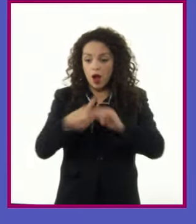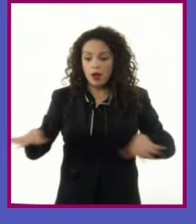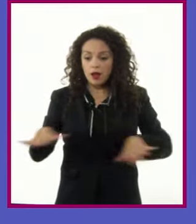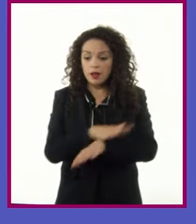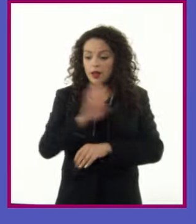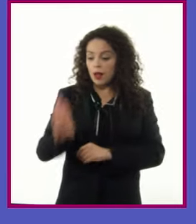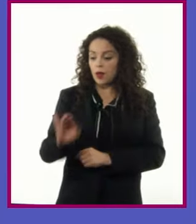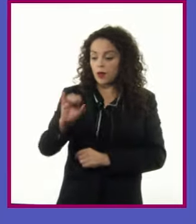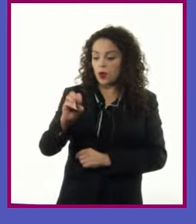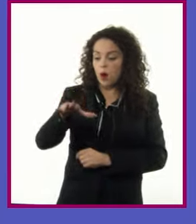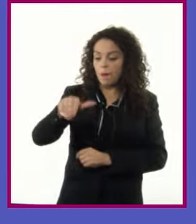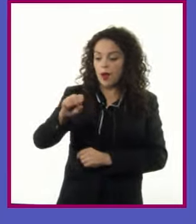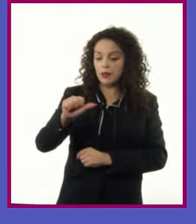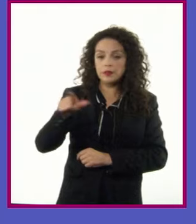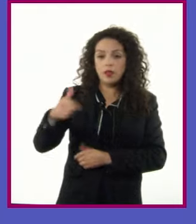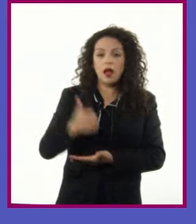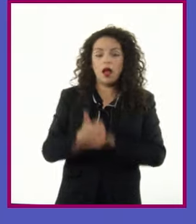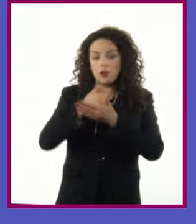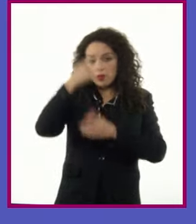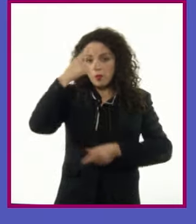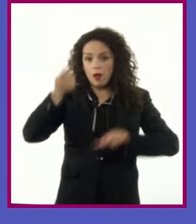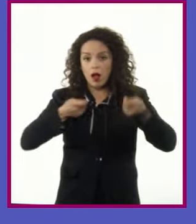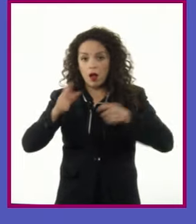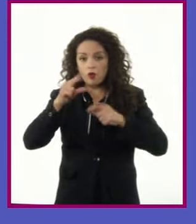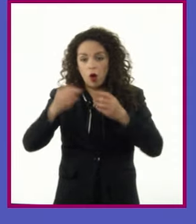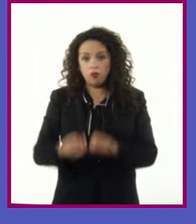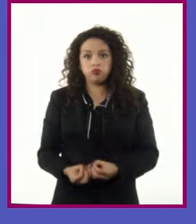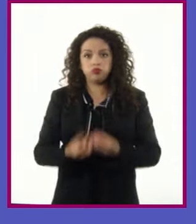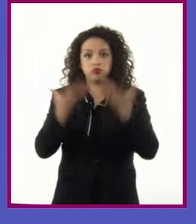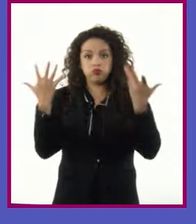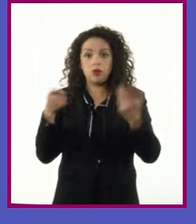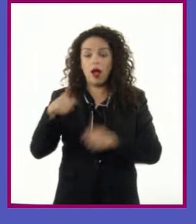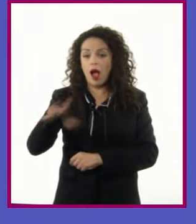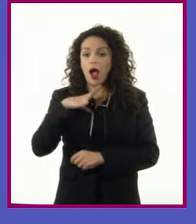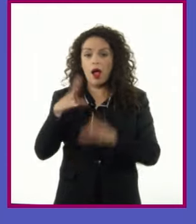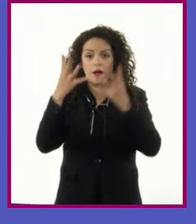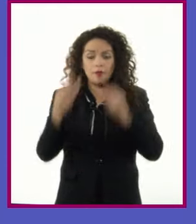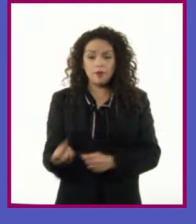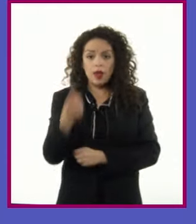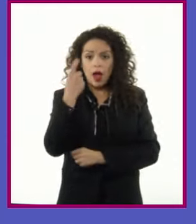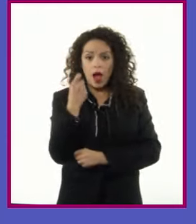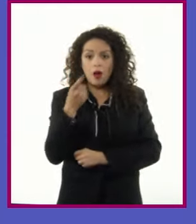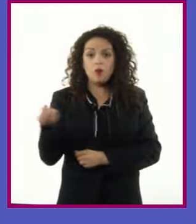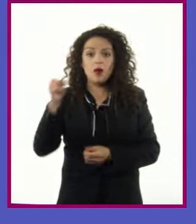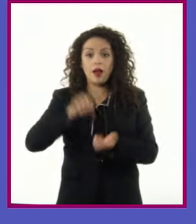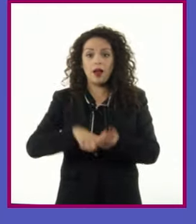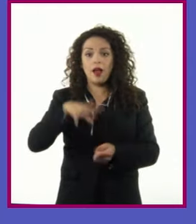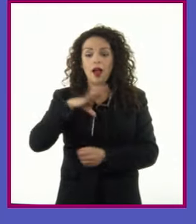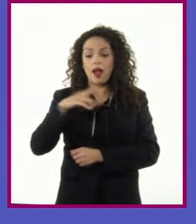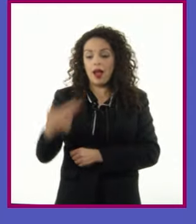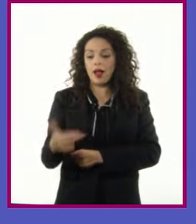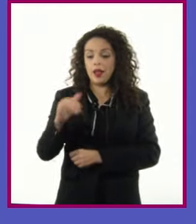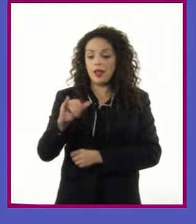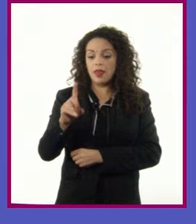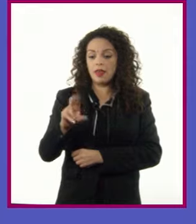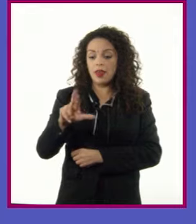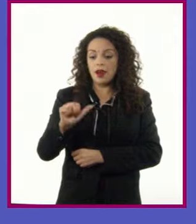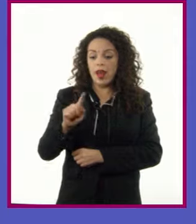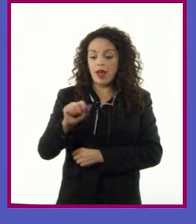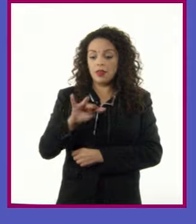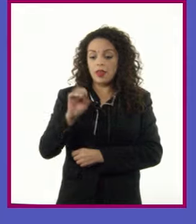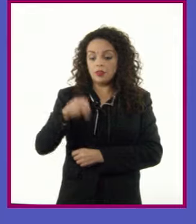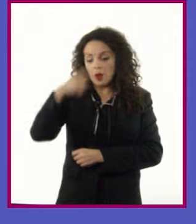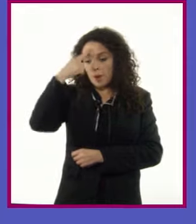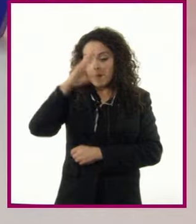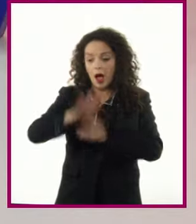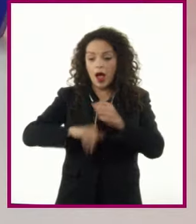la erosión Además, su alto contenido de agua provee una fuente de hidratación para animales y seres